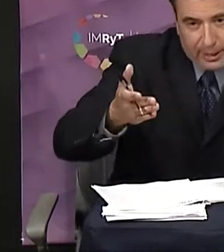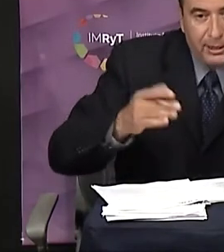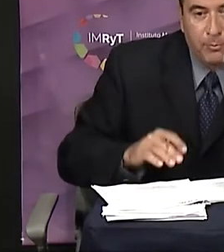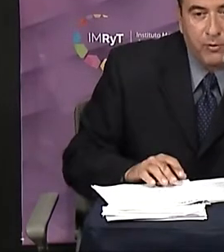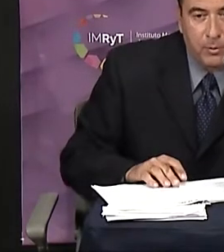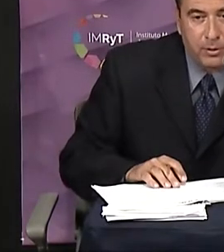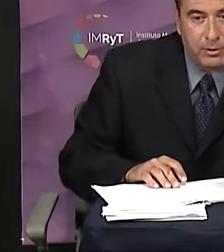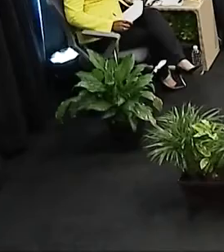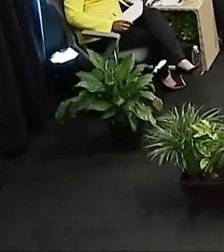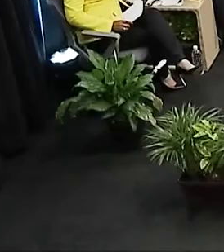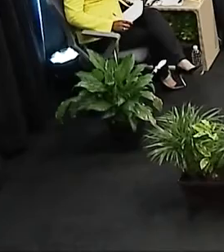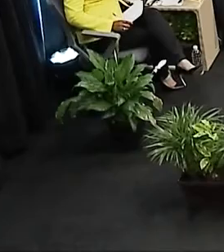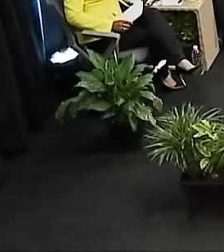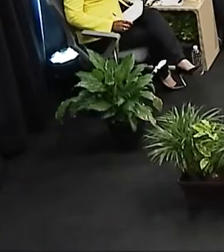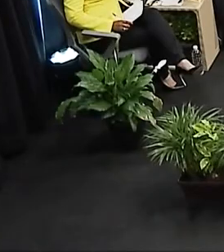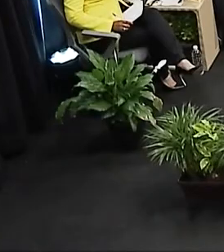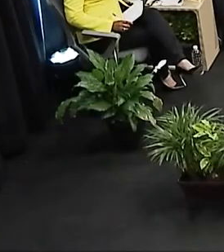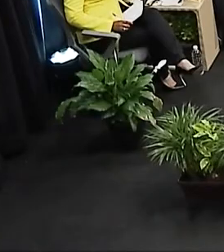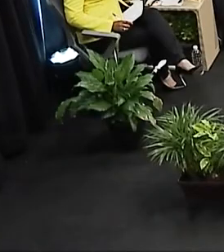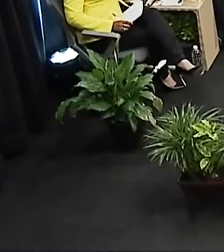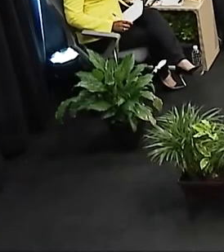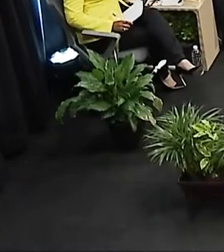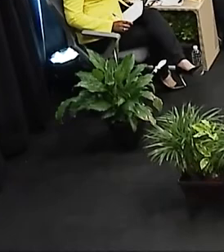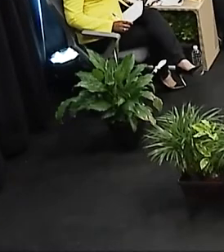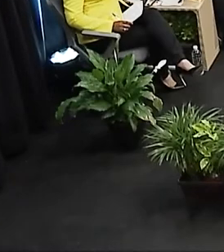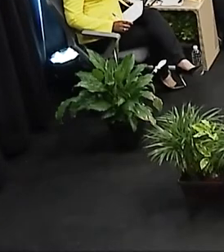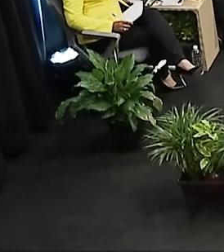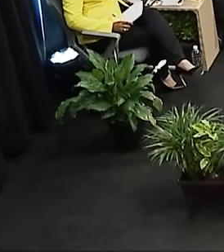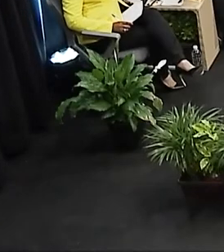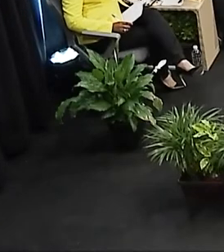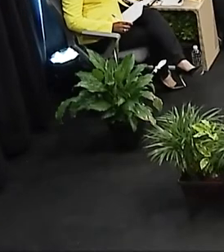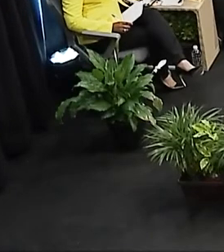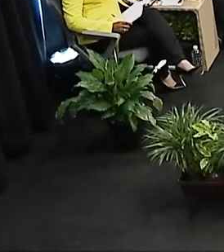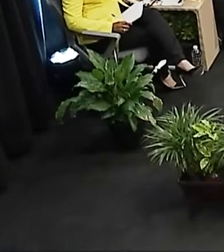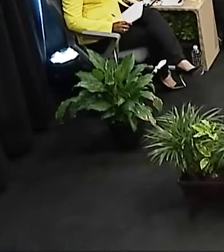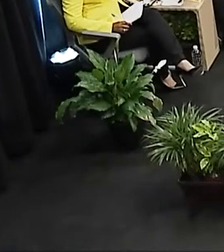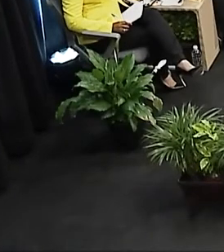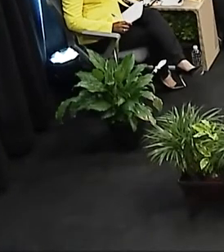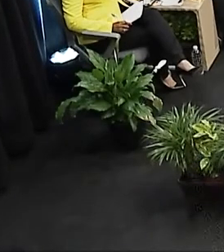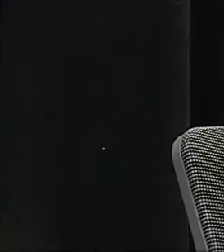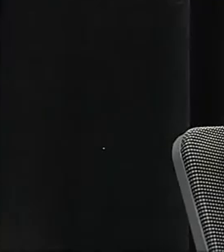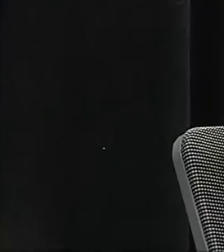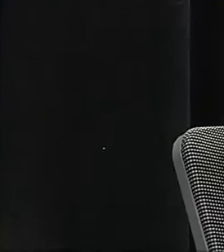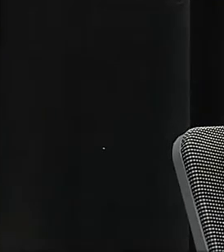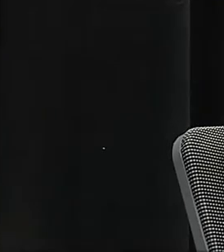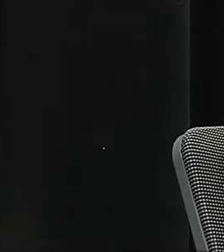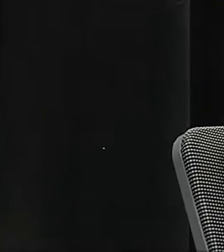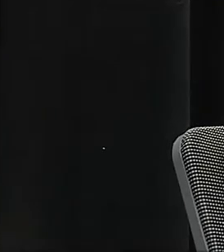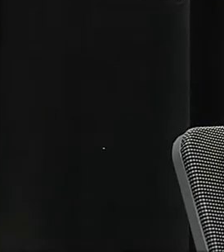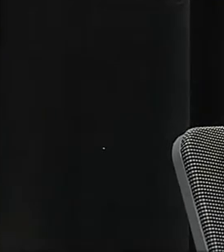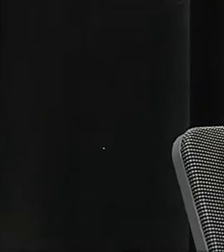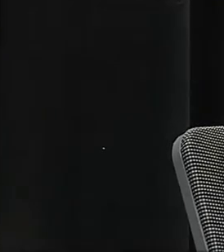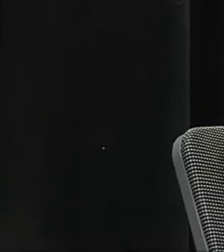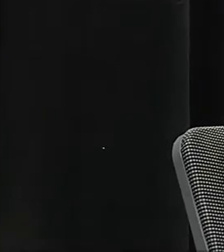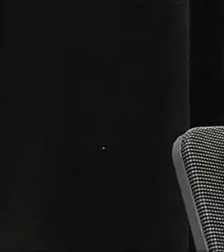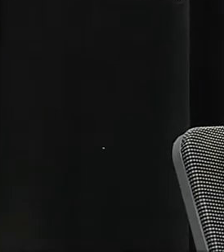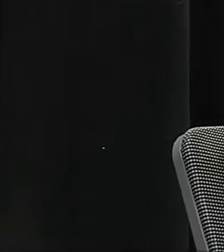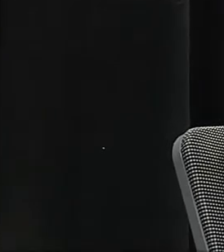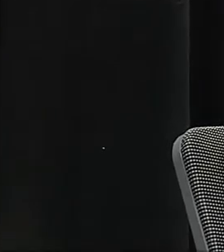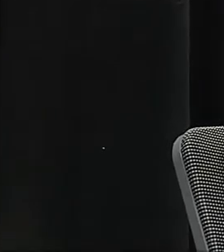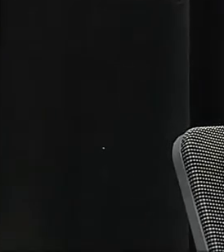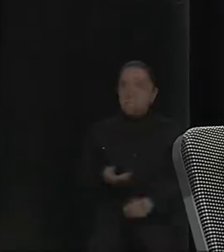experto. Adelante, por favor. Claro que sí, me parece fundamental toda la exposición que nos ha hecho y